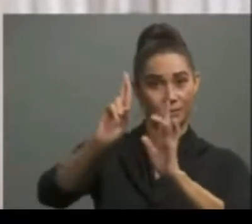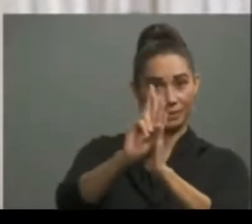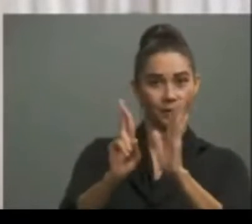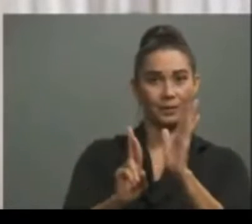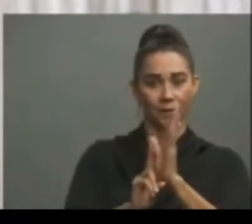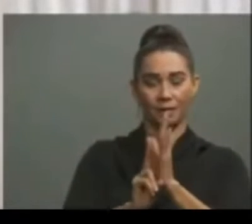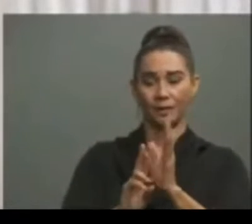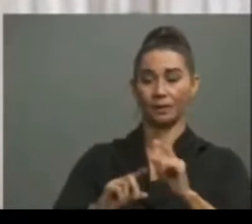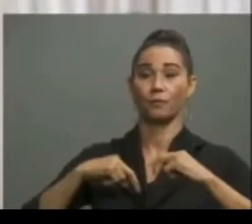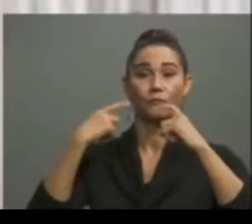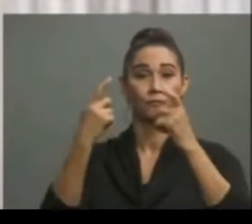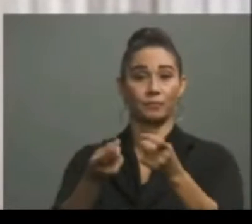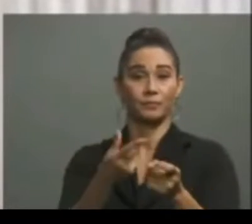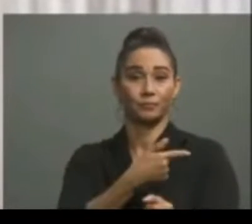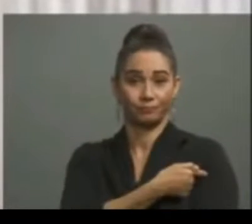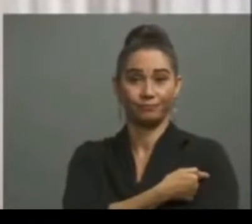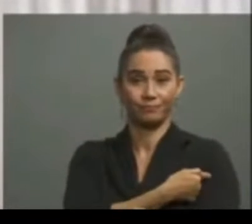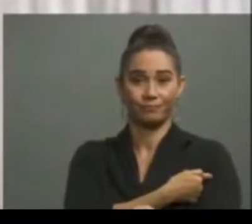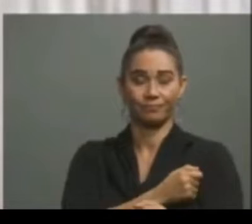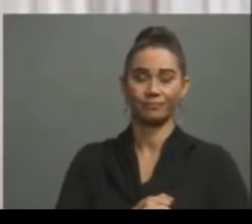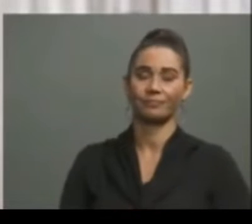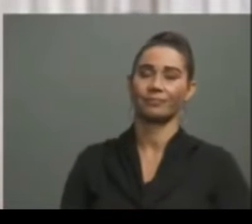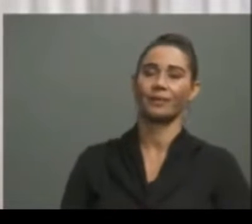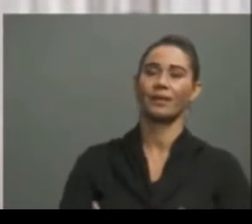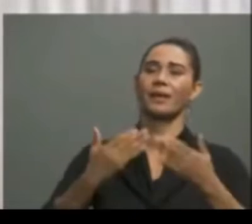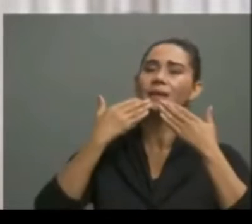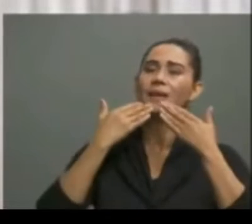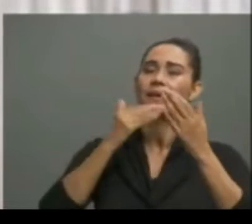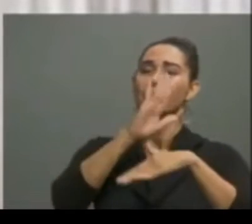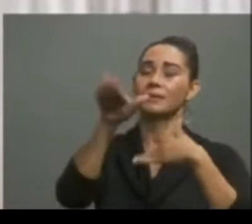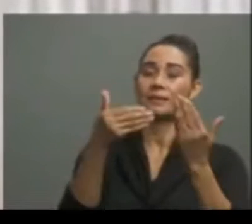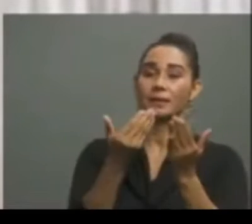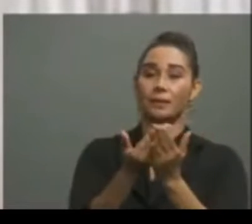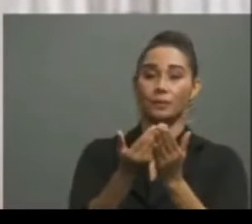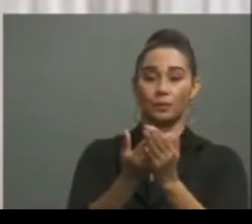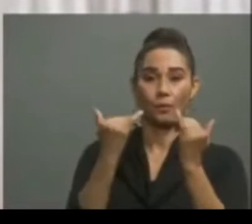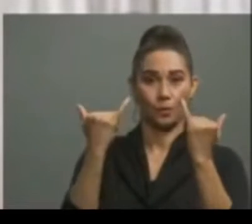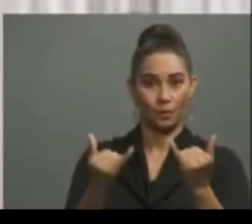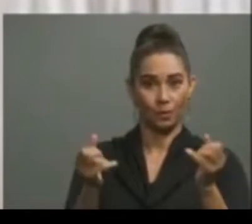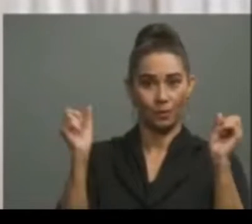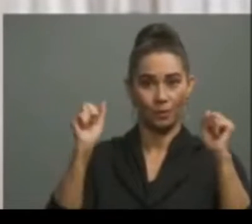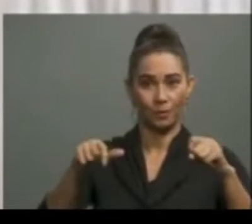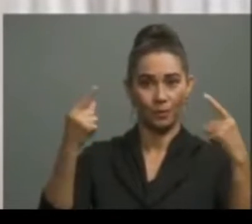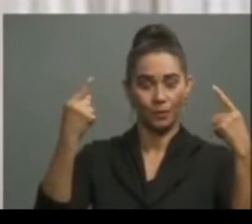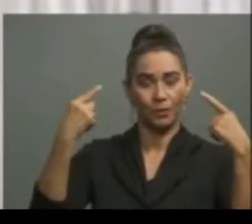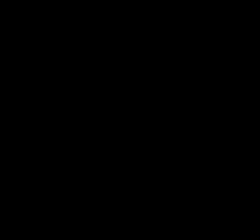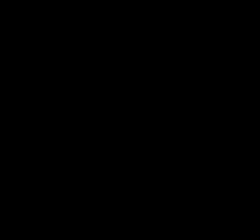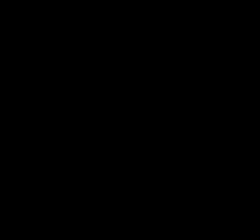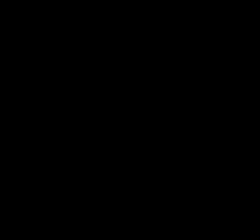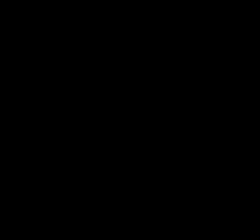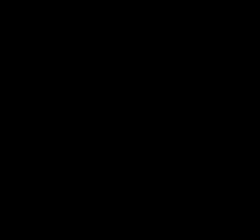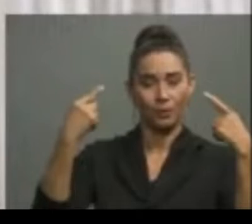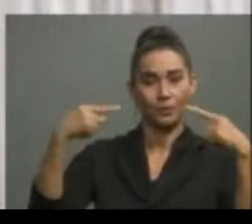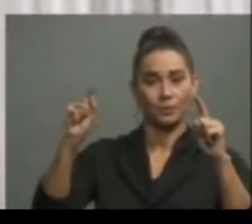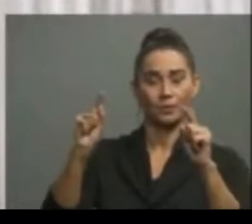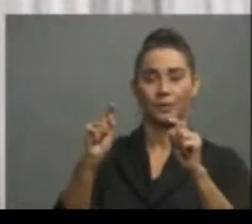y acudieron a vacunarse. Gracias a todo eso, hemos superado lo peor de la pandemia.